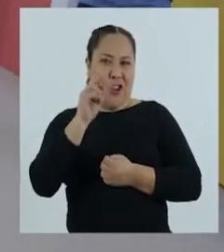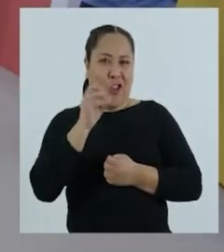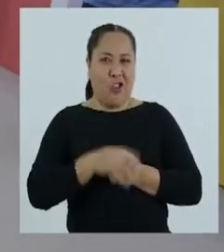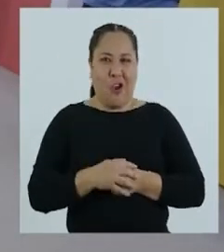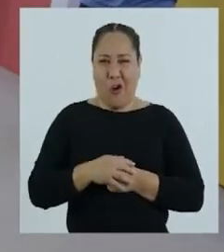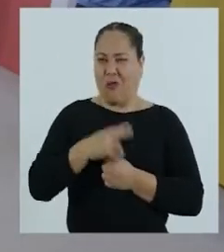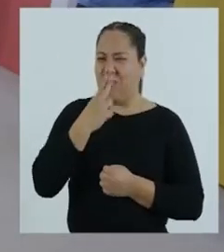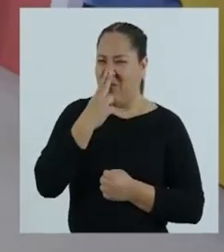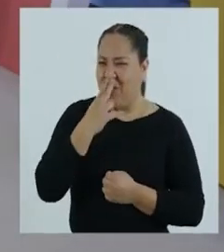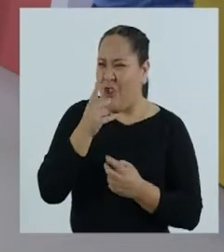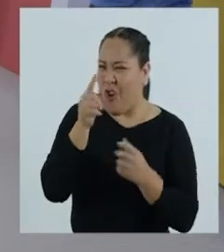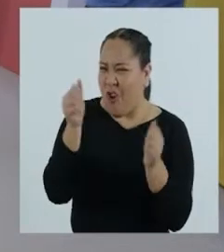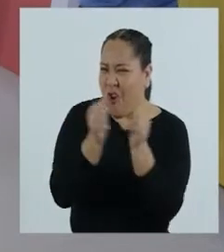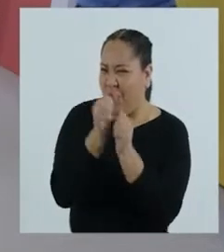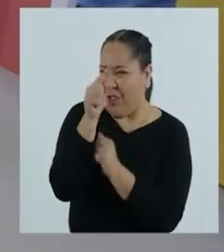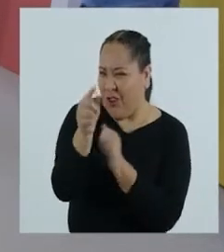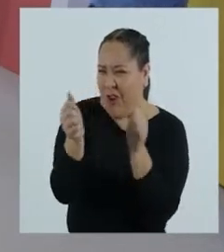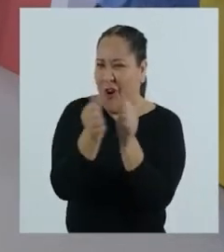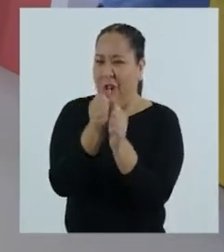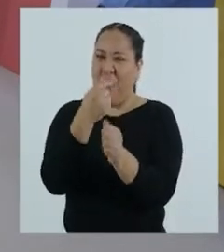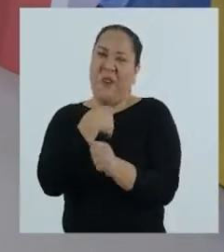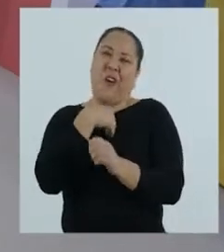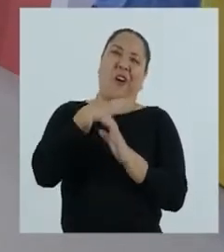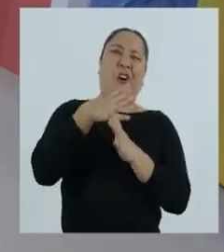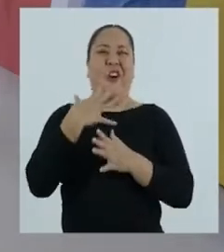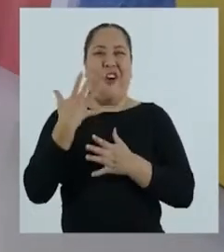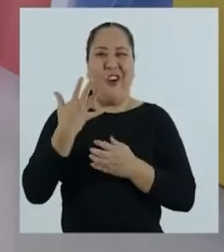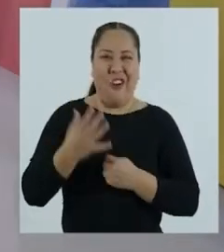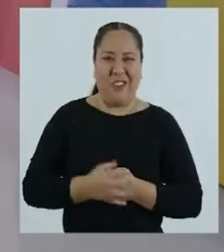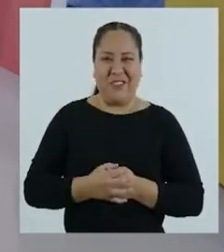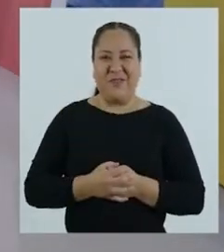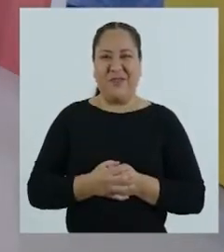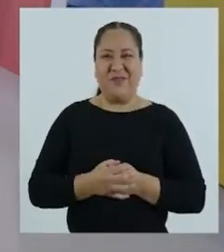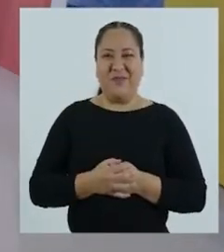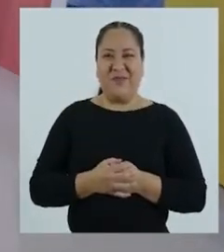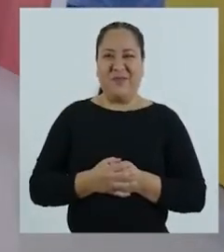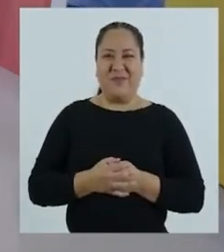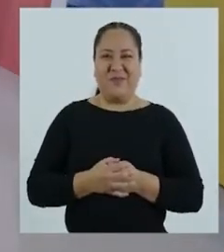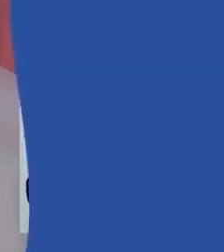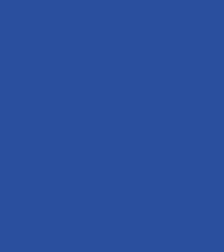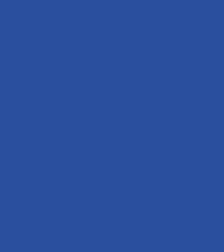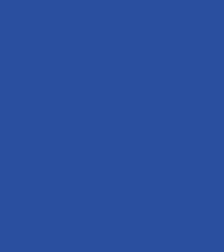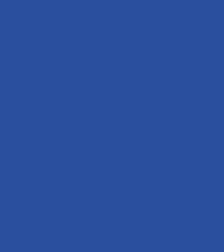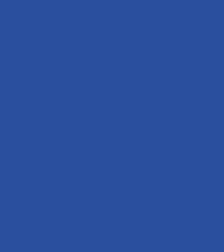grado de secundaria.